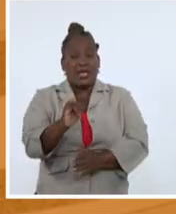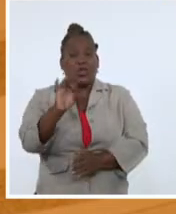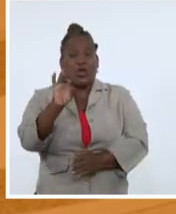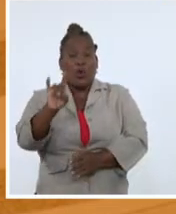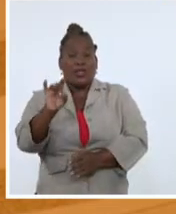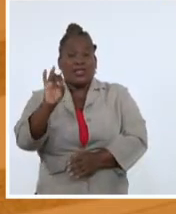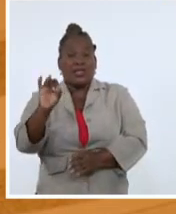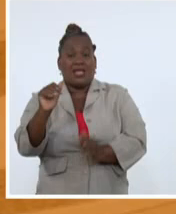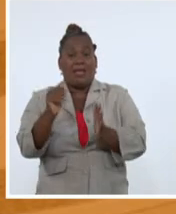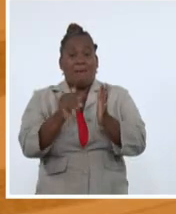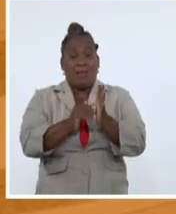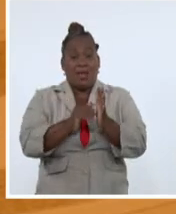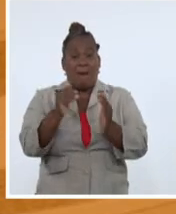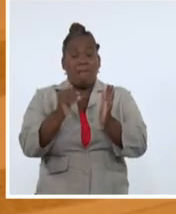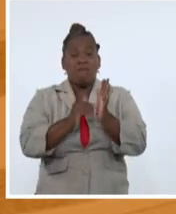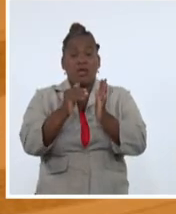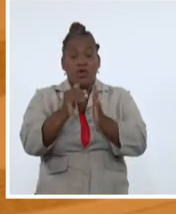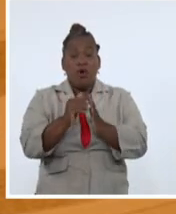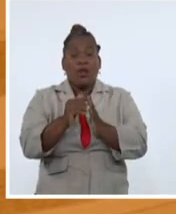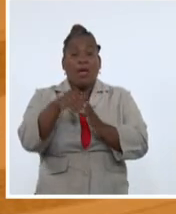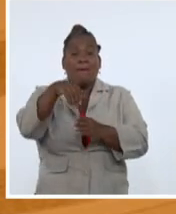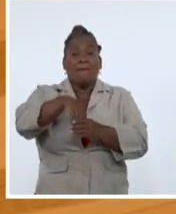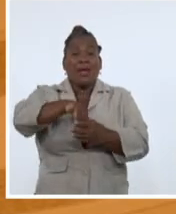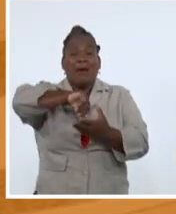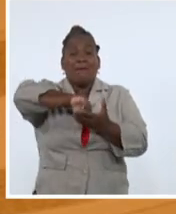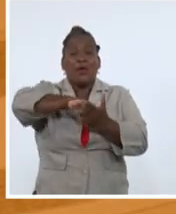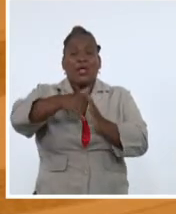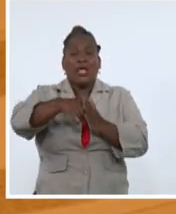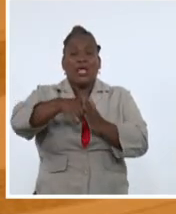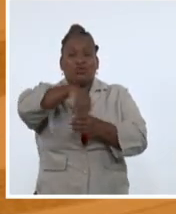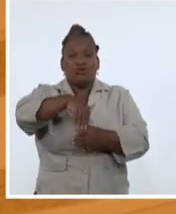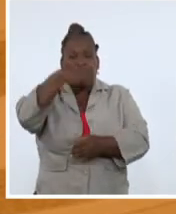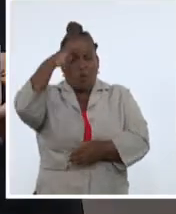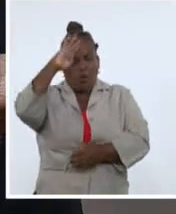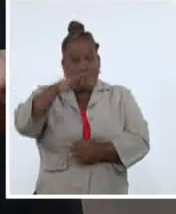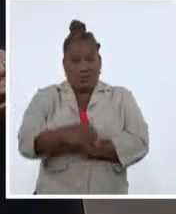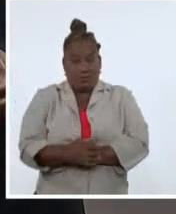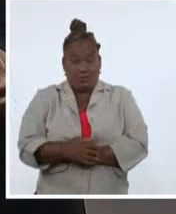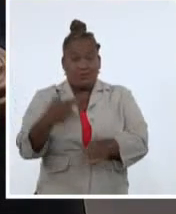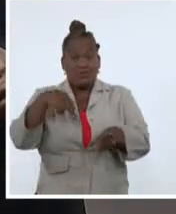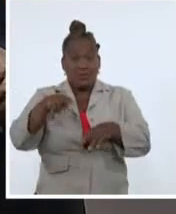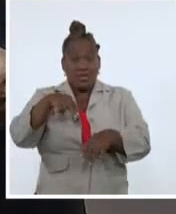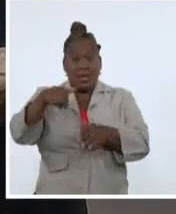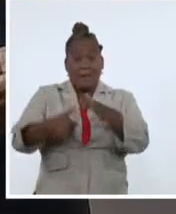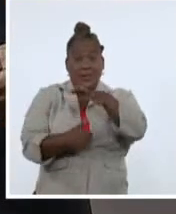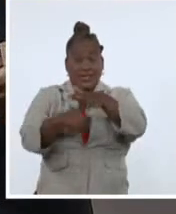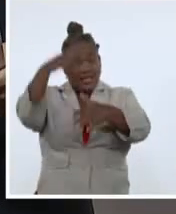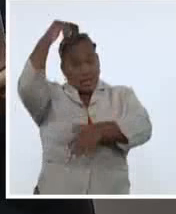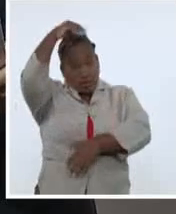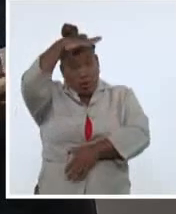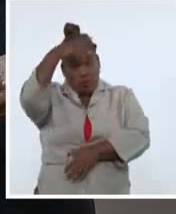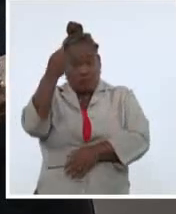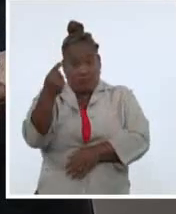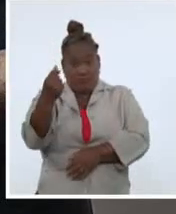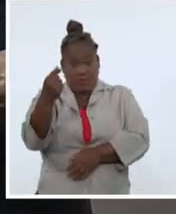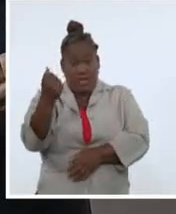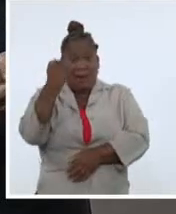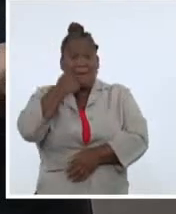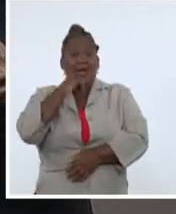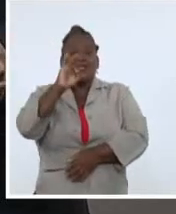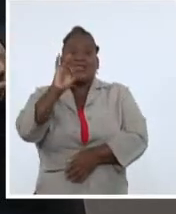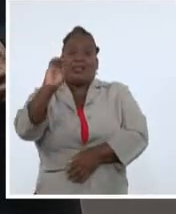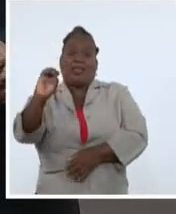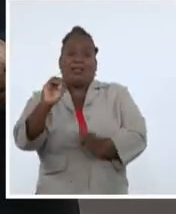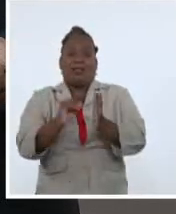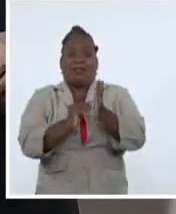para proyectos subversivos aquí en Cuba. Durante la administración de Trump, el monto usado fue de más de 70